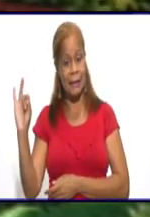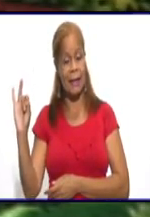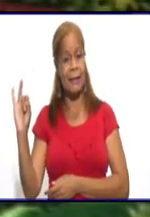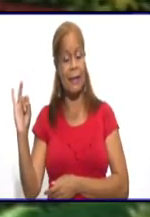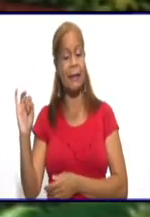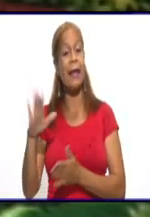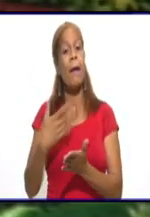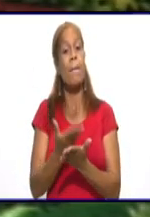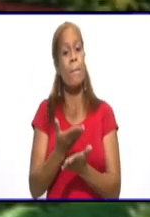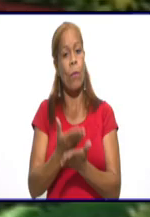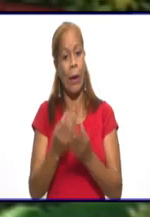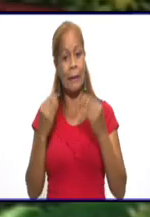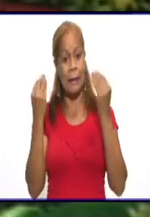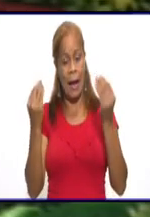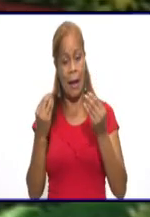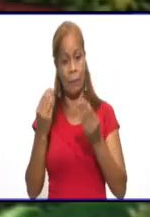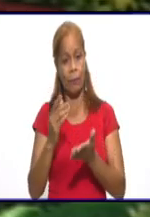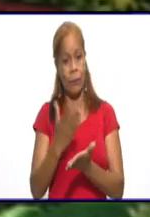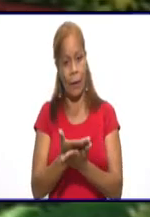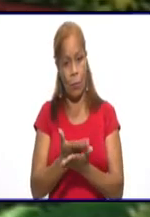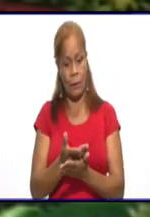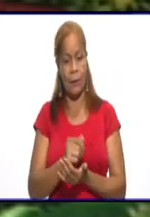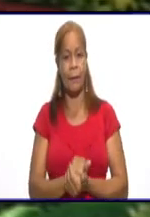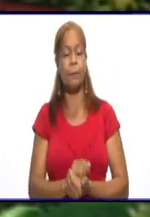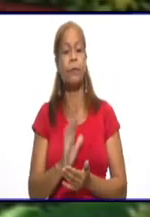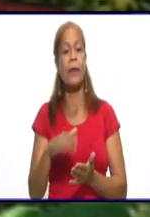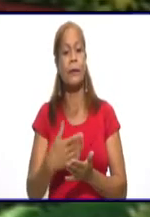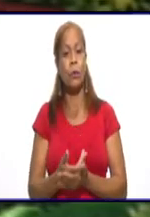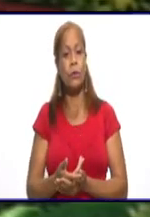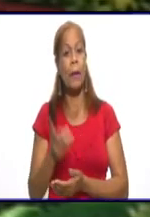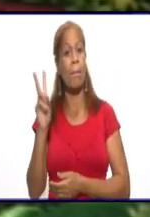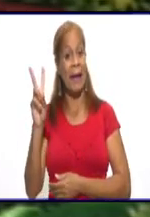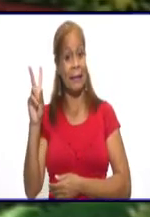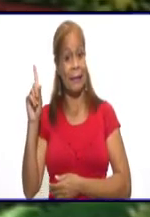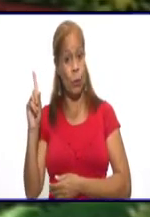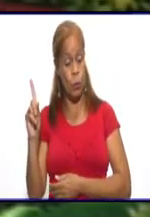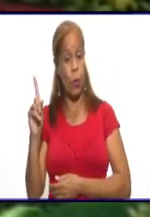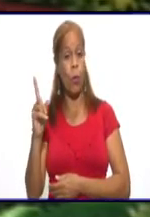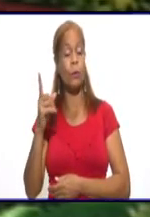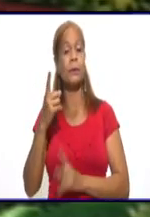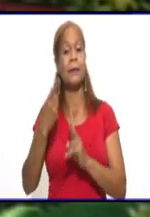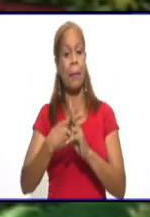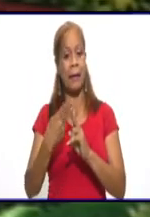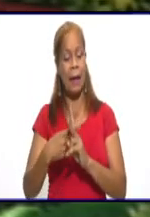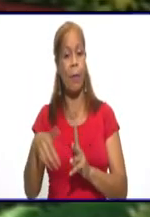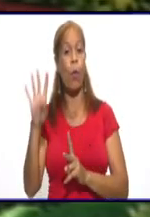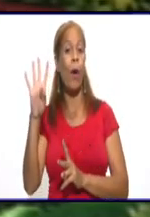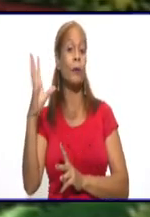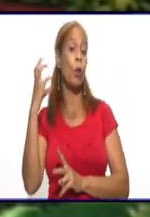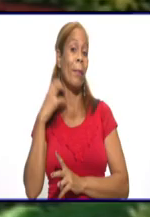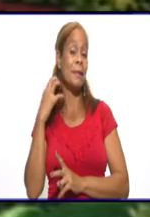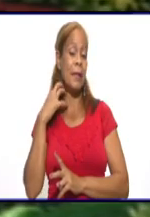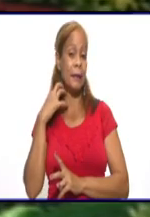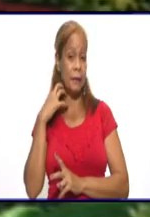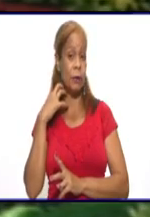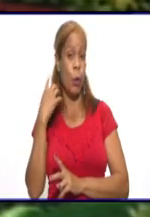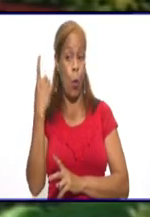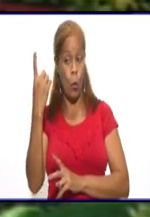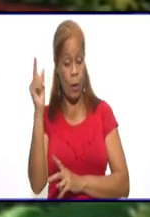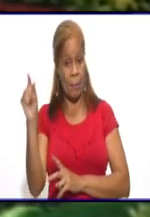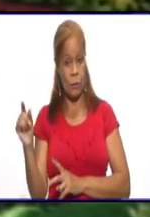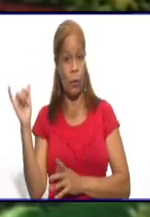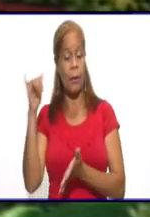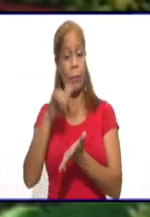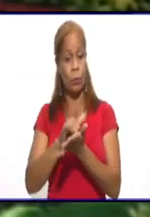analizadas en las últimas 24 horas. Los casos 21 de Bayamo, 4 de Manzanillo, uno de ellos importado,